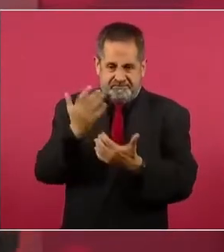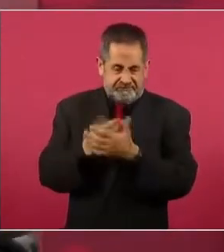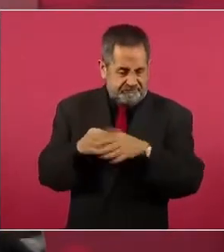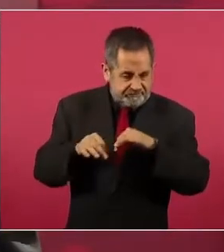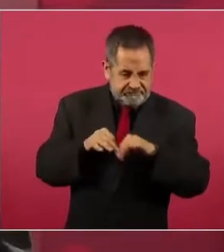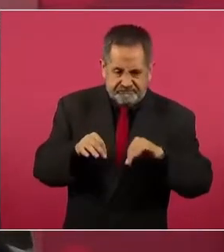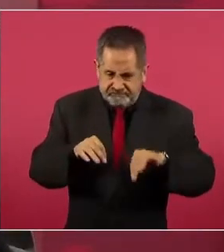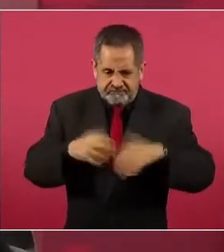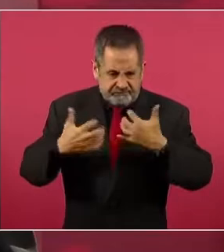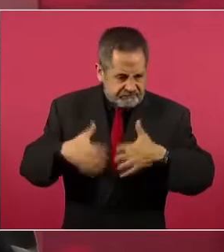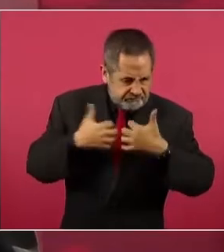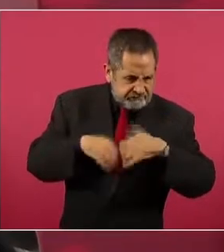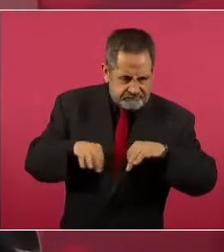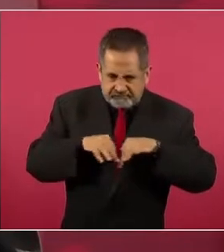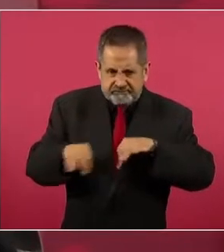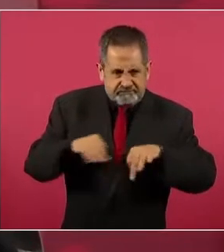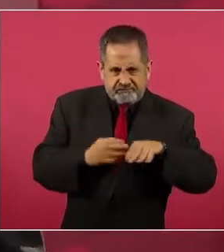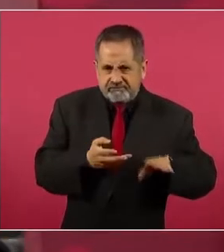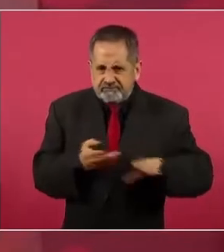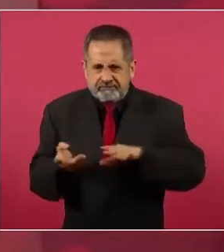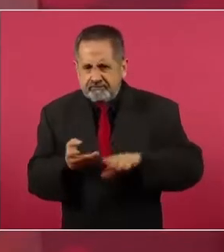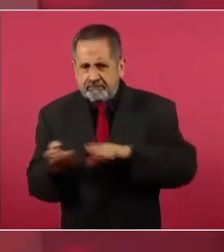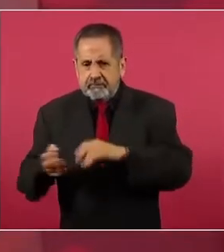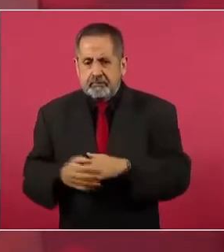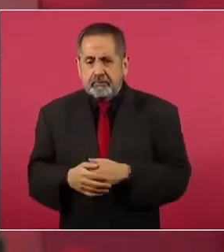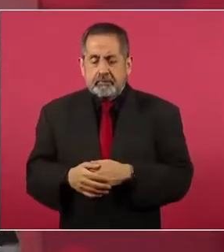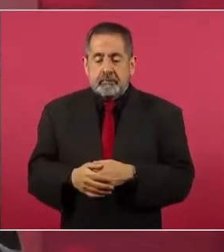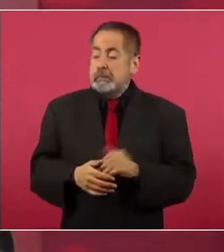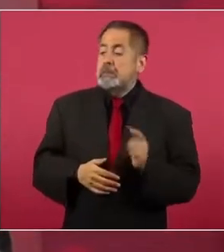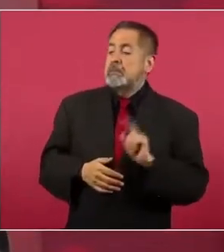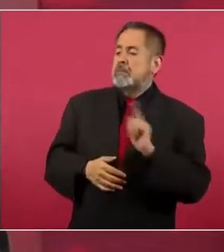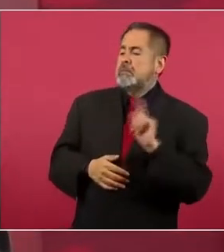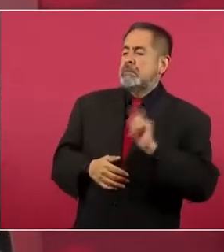fuerza de trabajo, lo negaban.